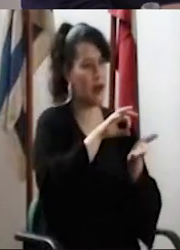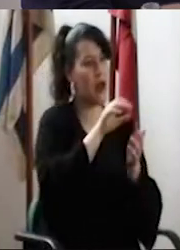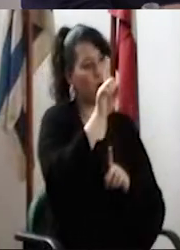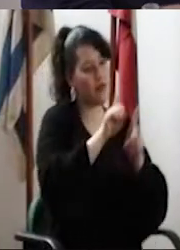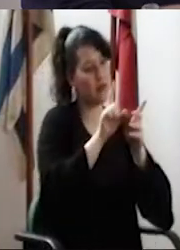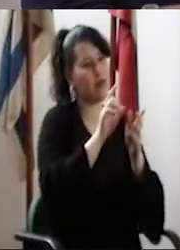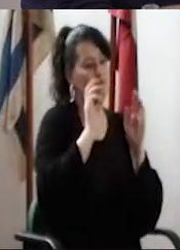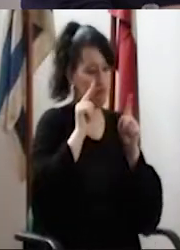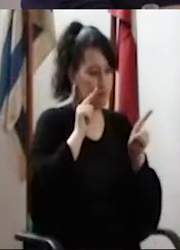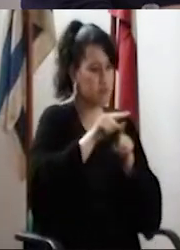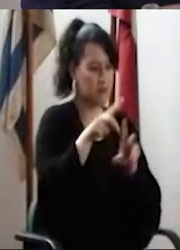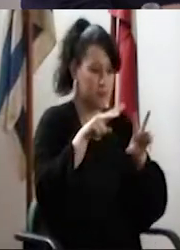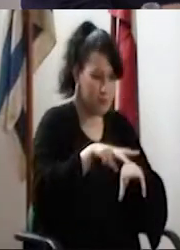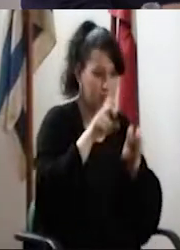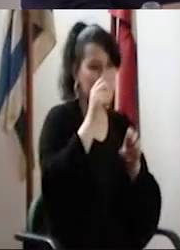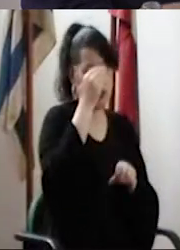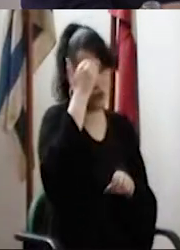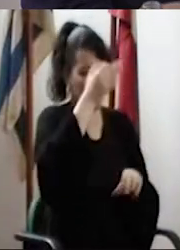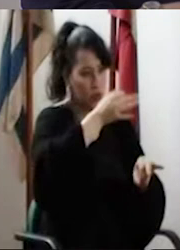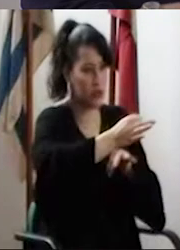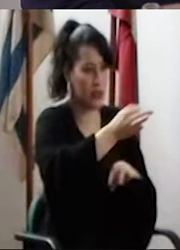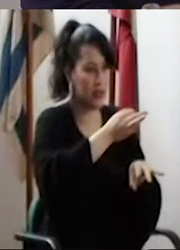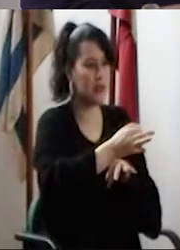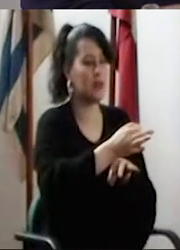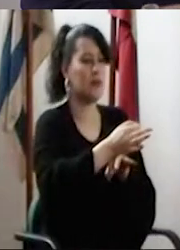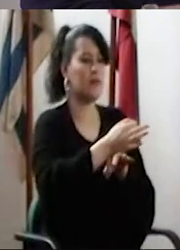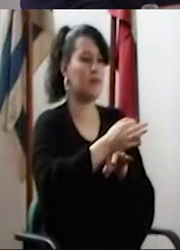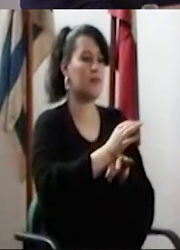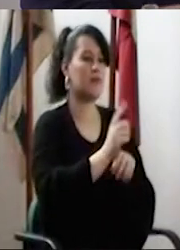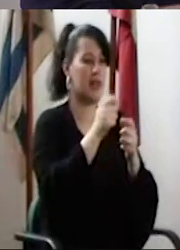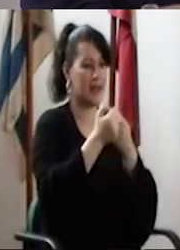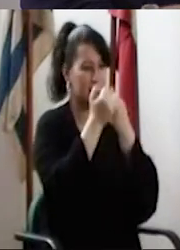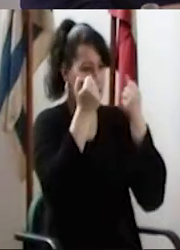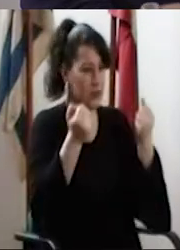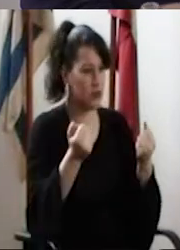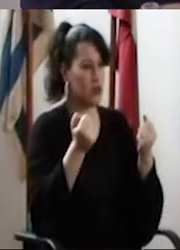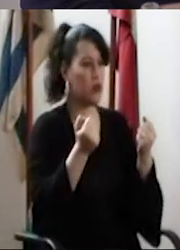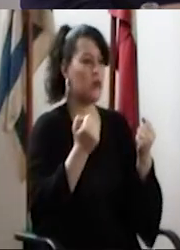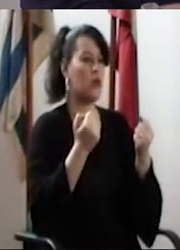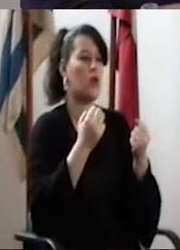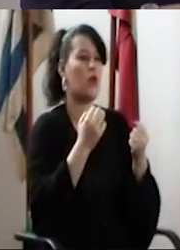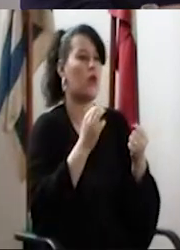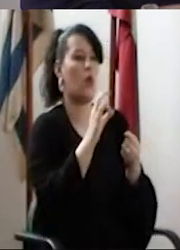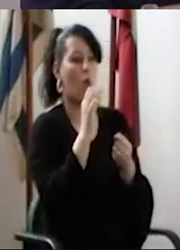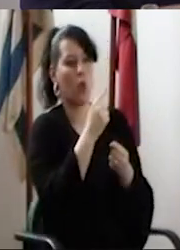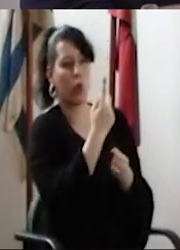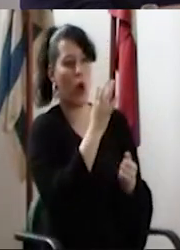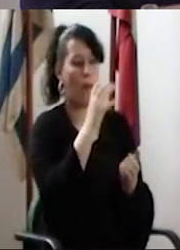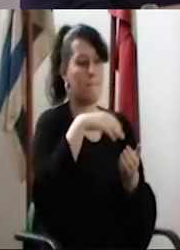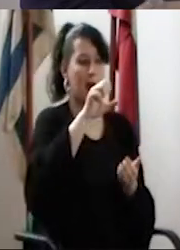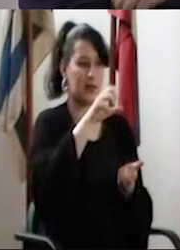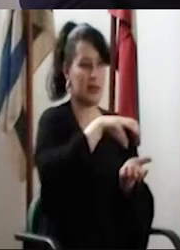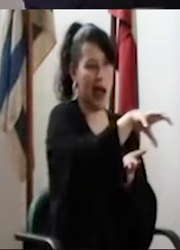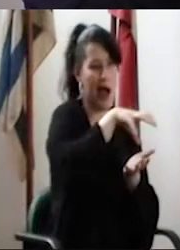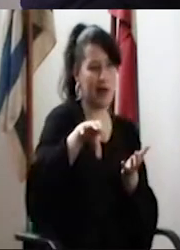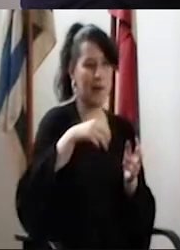fundamental de la universidad responsable directa de la investigación, la docencia, me hubiera gustado que dijera, enseñanza, extensión de una o varias